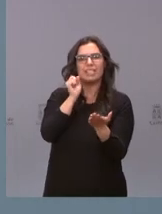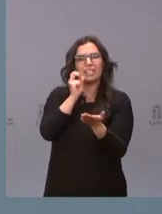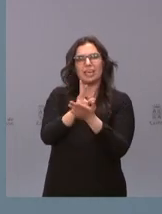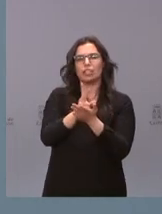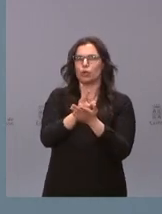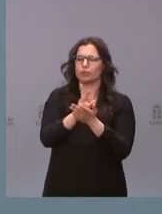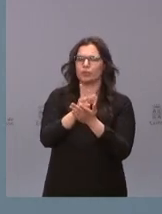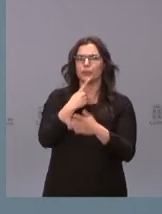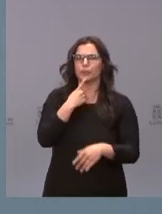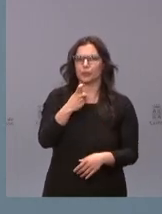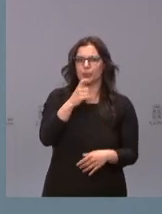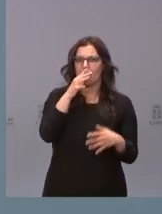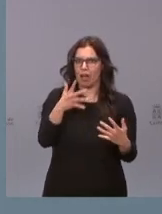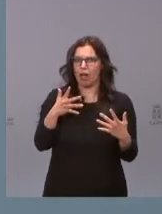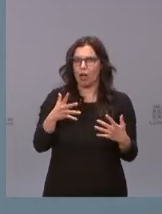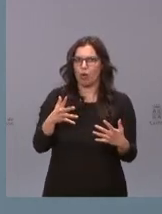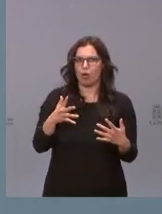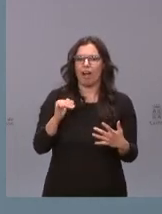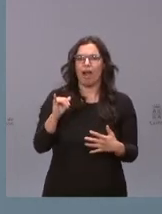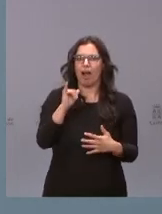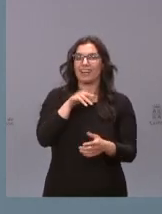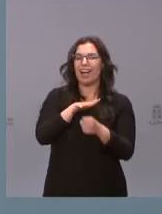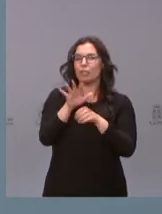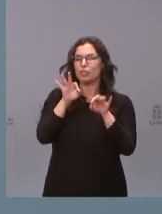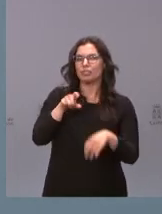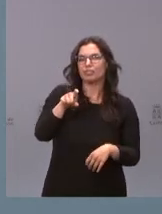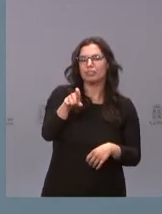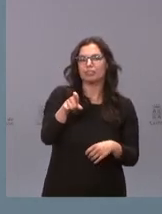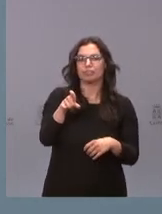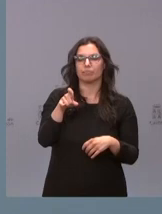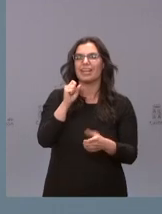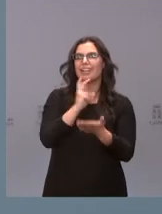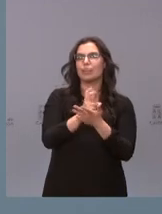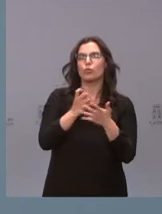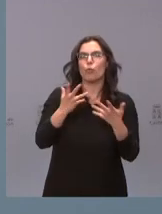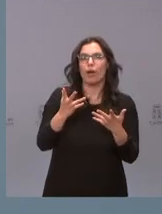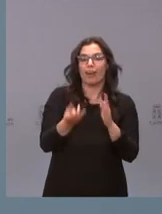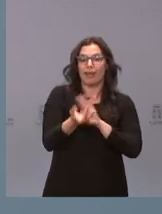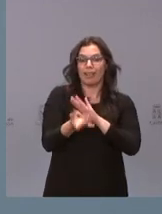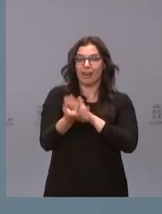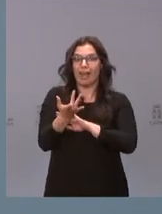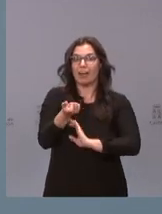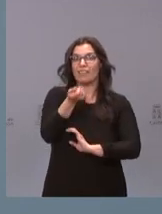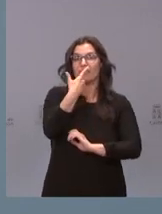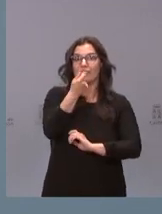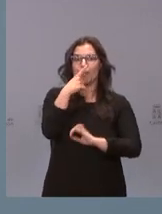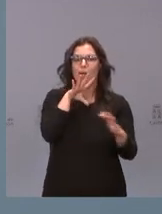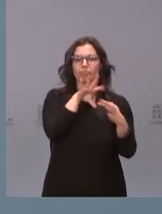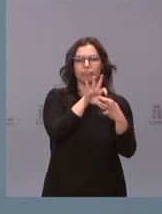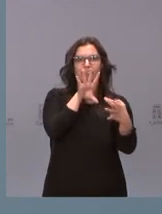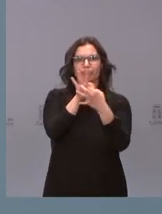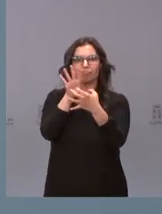más complicados que hay hoy en día en la oncología. El desarrollo de fármacos selectivos y eficaces